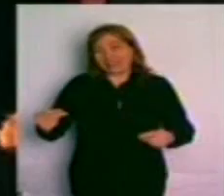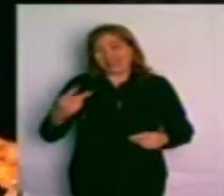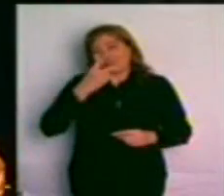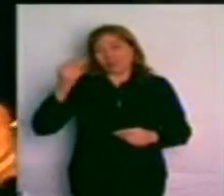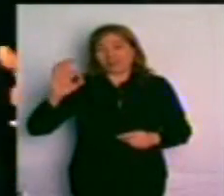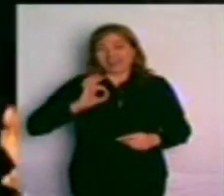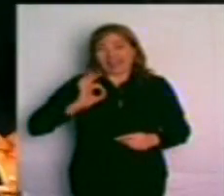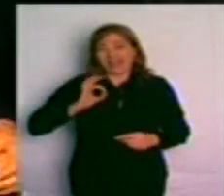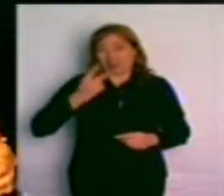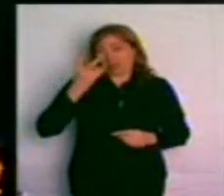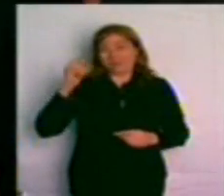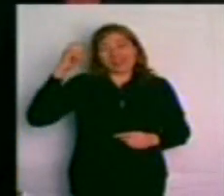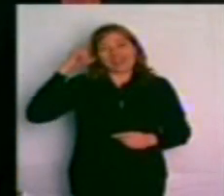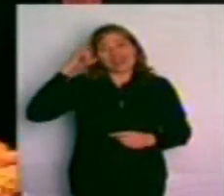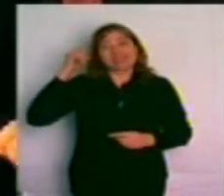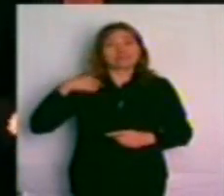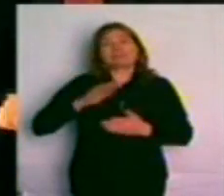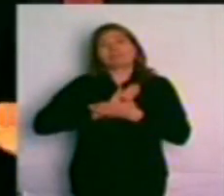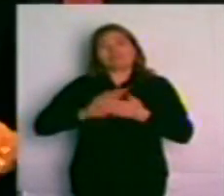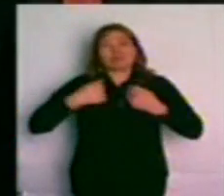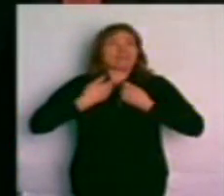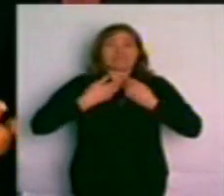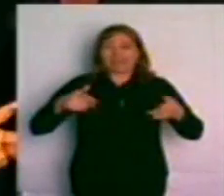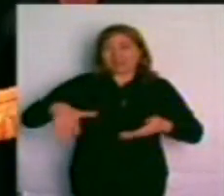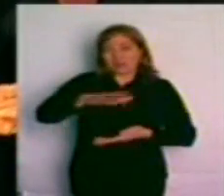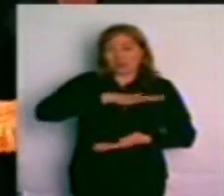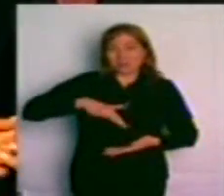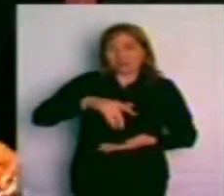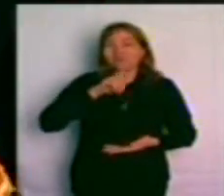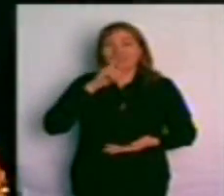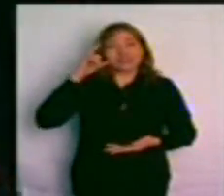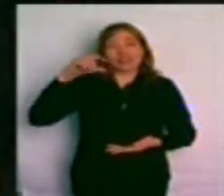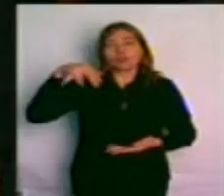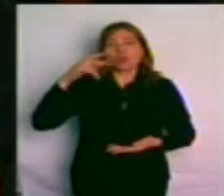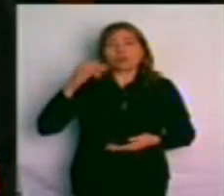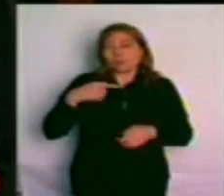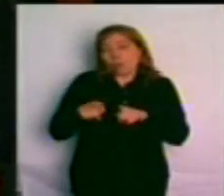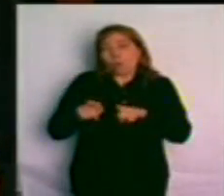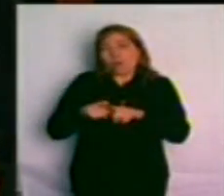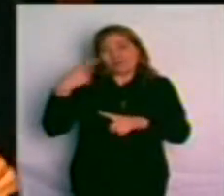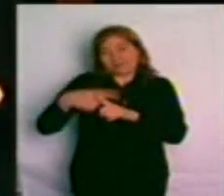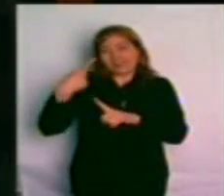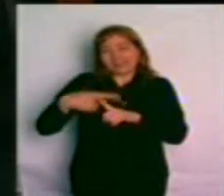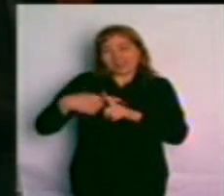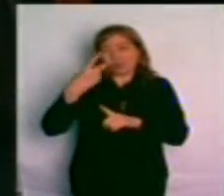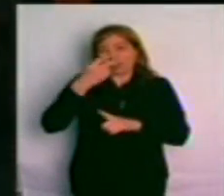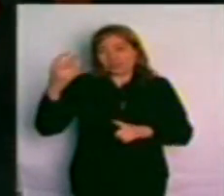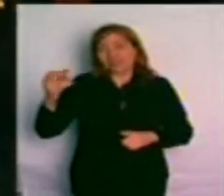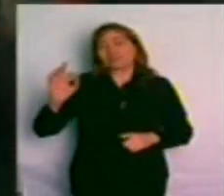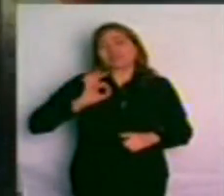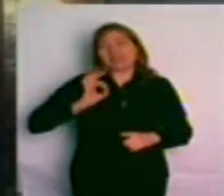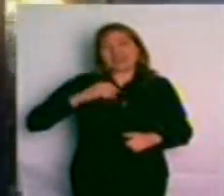Bicentenario, pudiéramos hacer Tecnópolis también como hicimos los festejos del Bicentenario nacional,